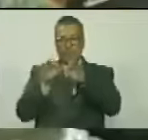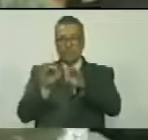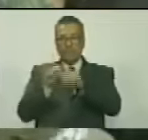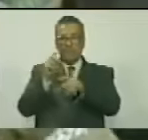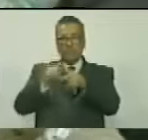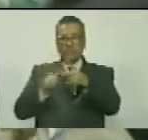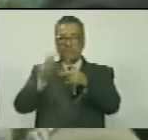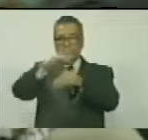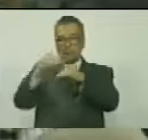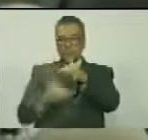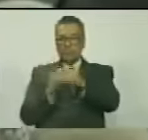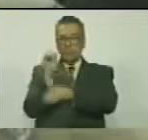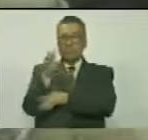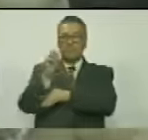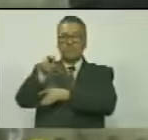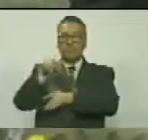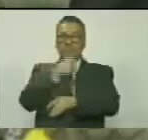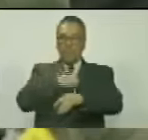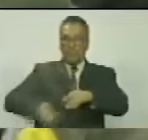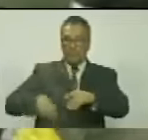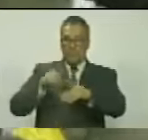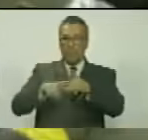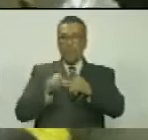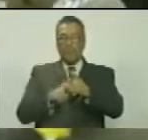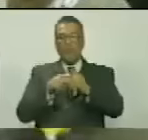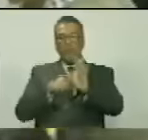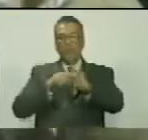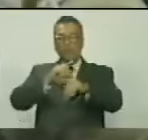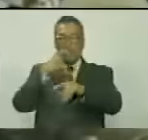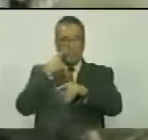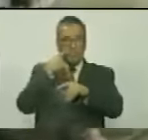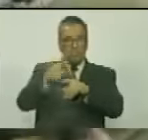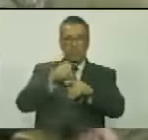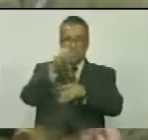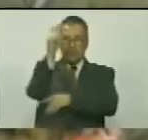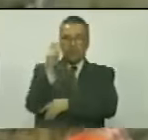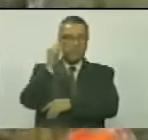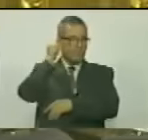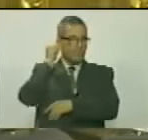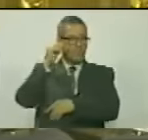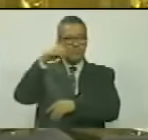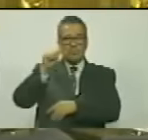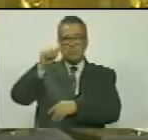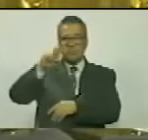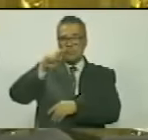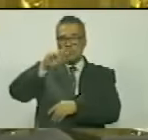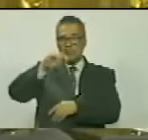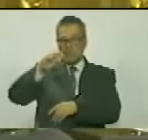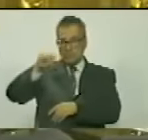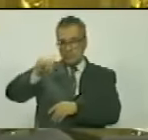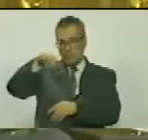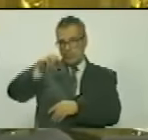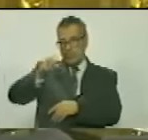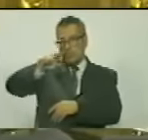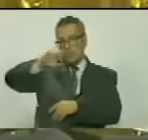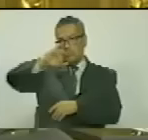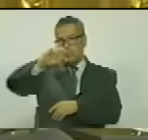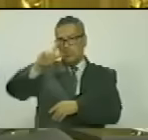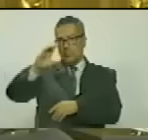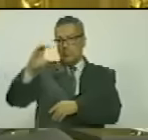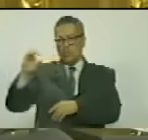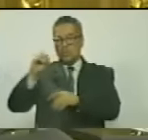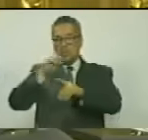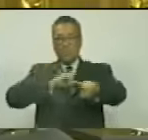para la segunda vicepresidencia, resultando electa por mayoría evidente la diputada América Valentina Pérez Dávila. Seguidamente,